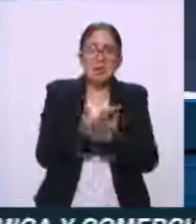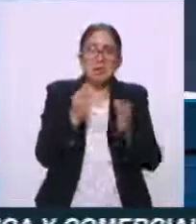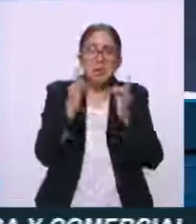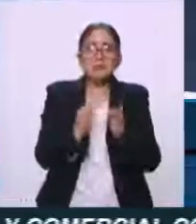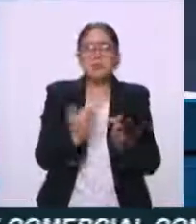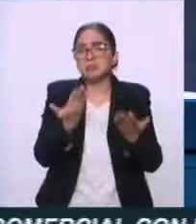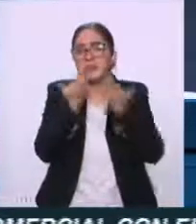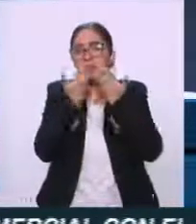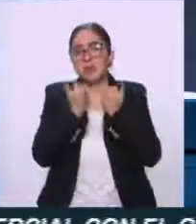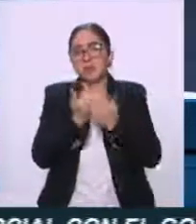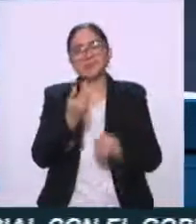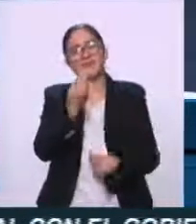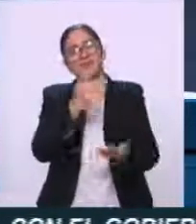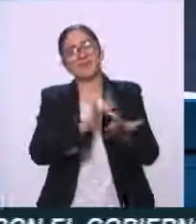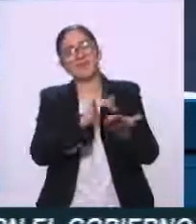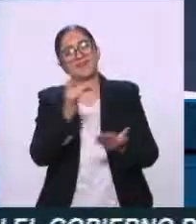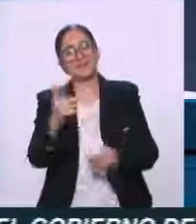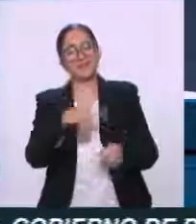saludo. Muchas gracias y nos vemos el próximo jueves.